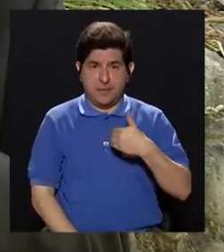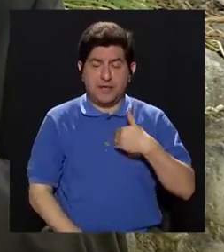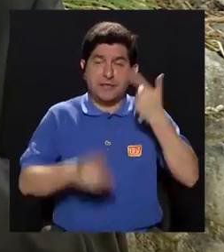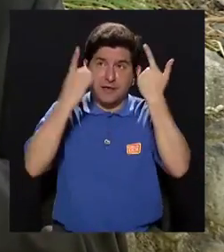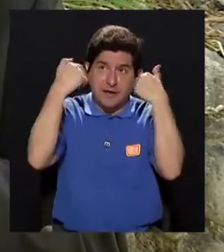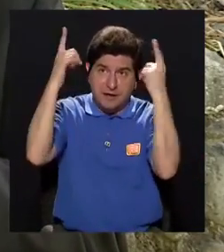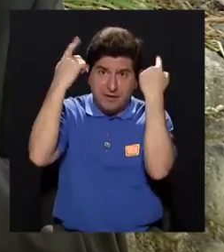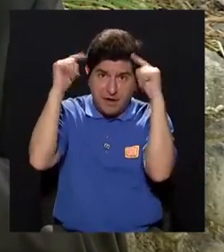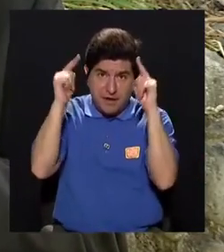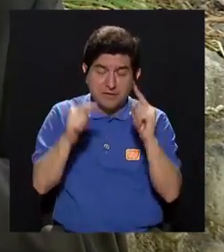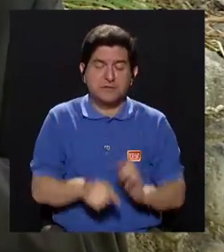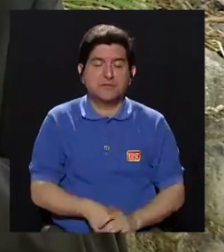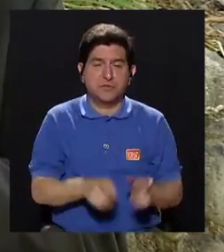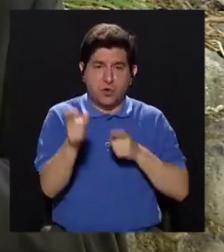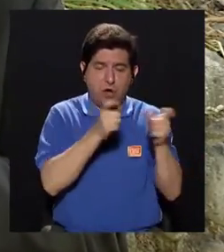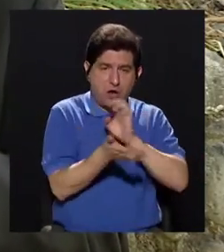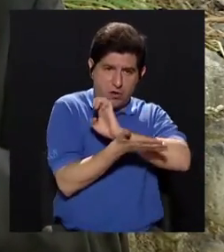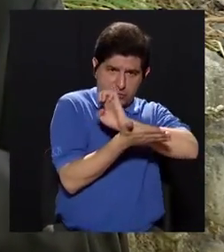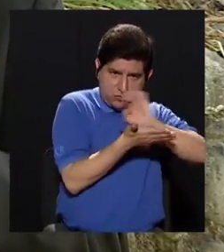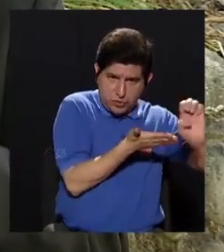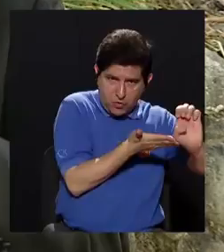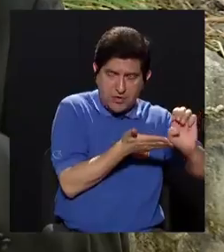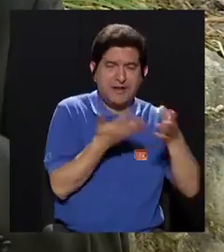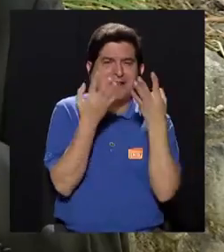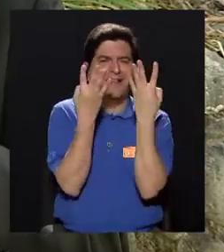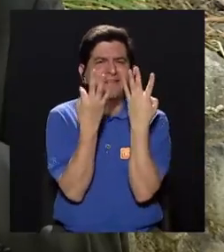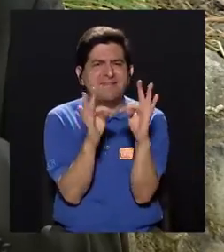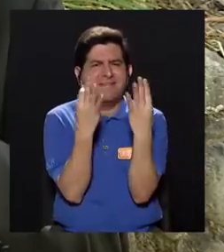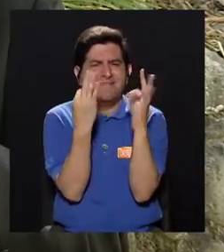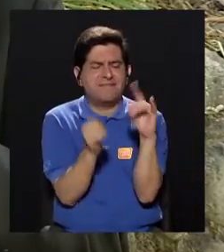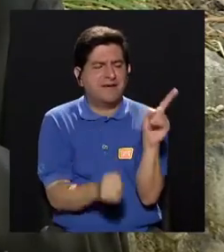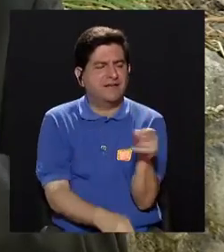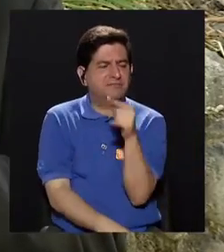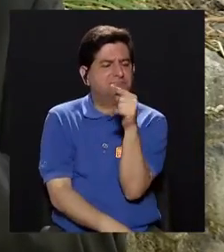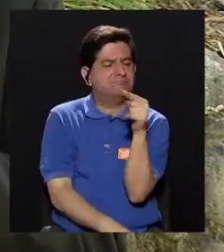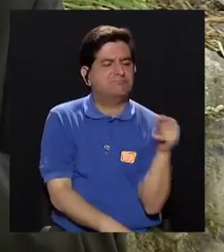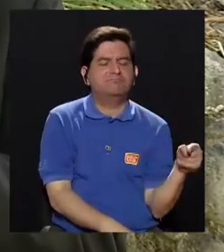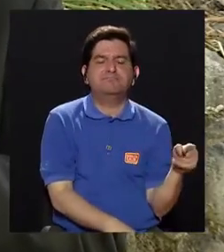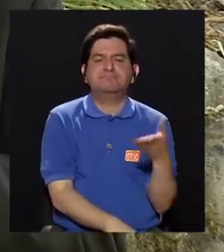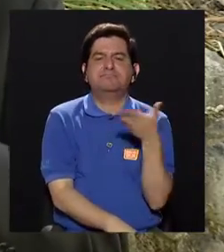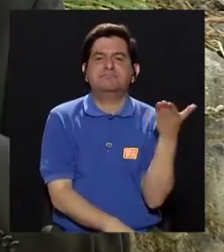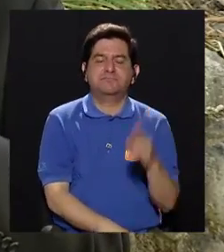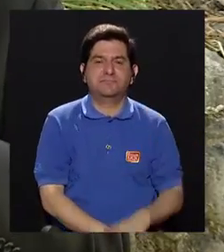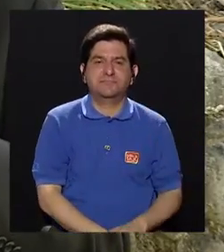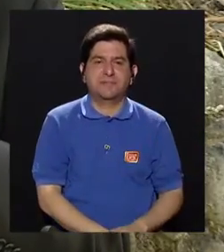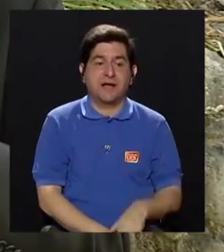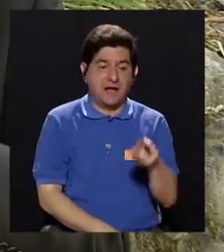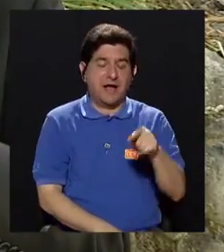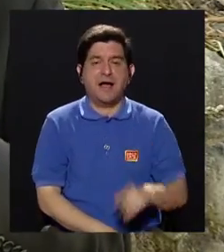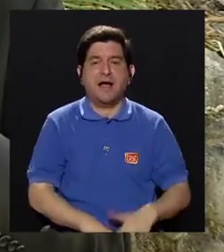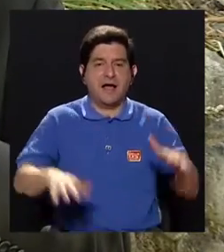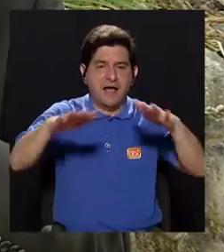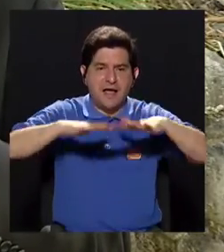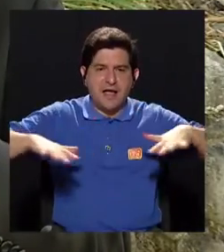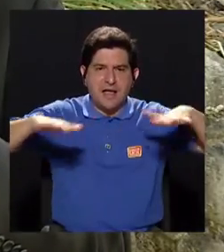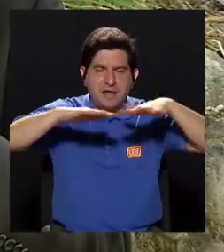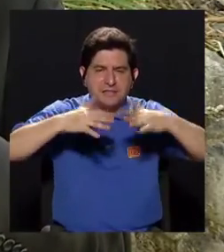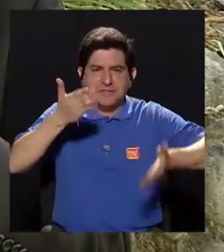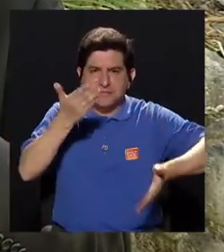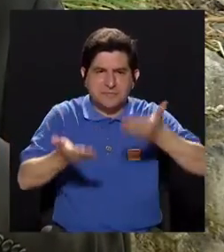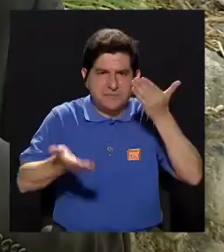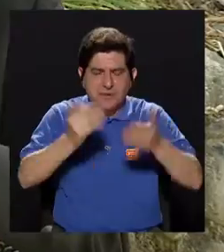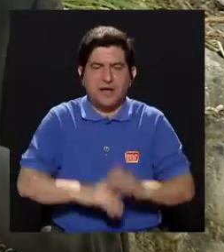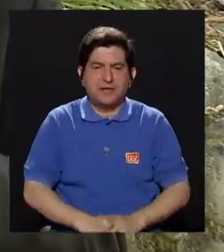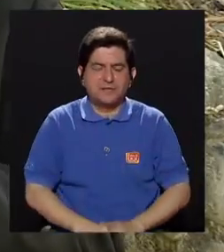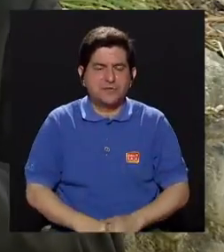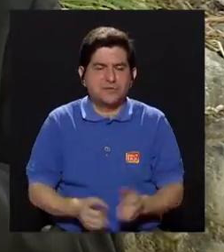eficiente control preventivo, lo que tenemos que tratar de eliminar es los contenedores artificiales que